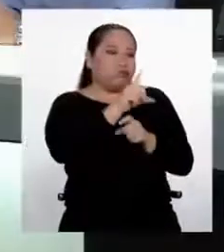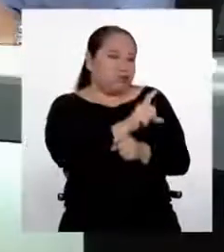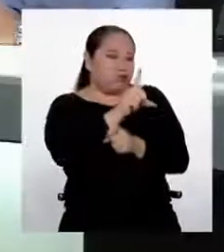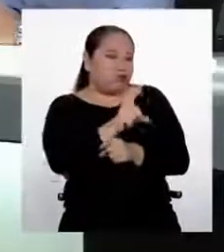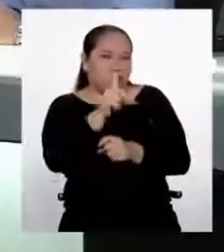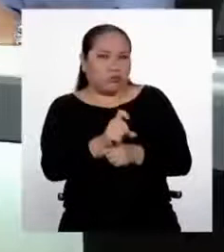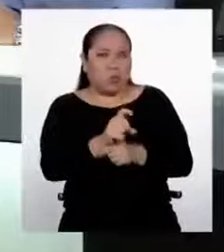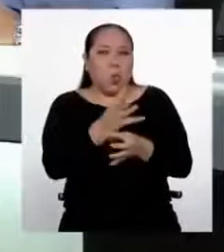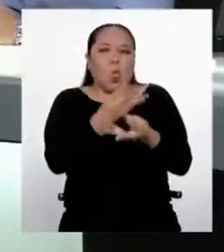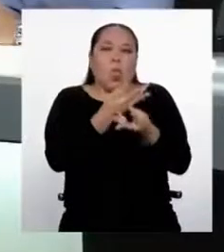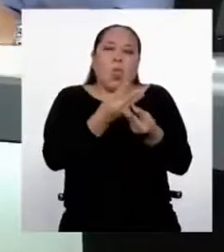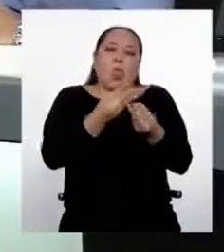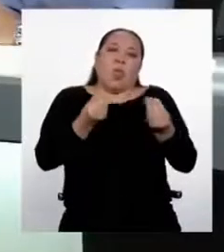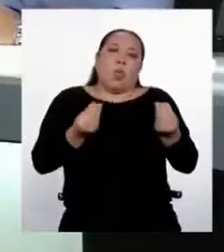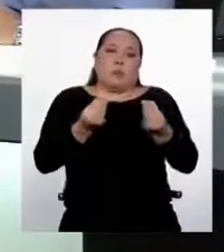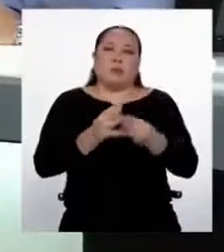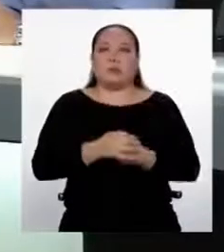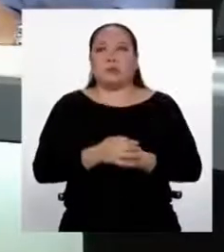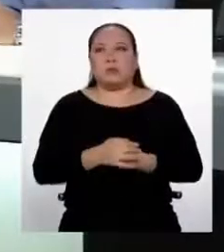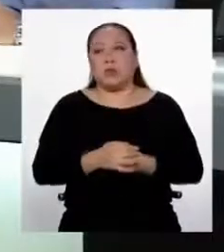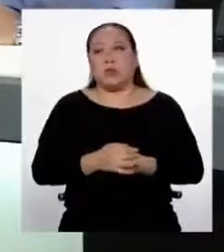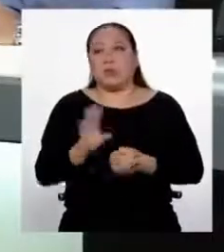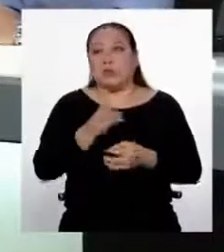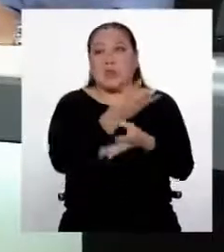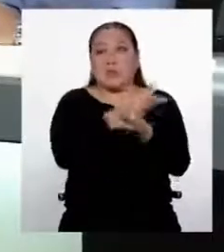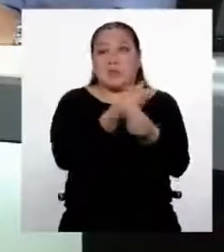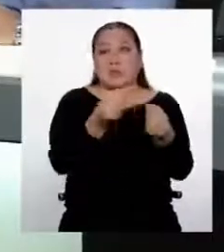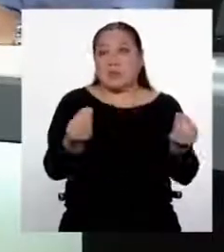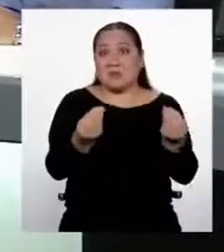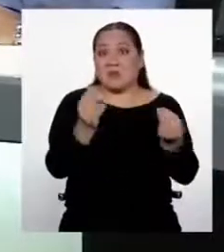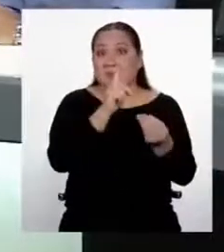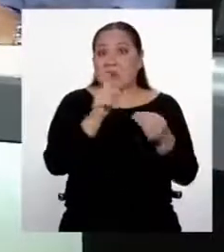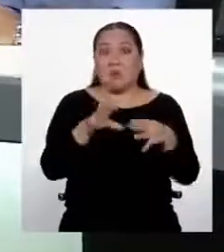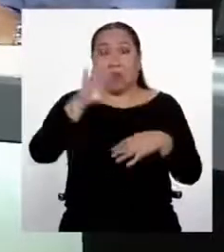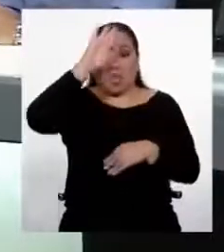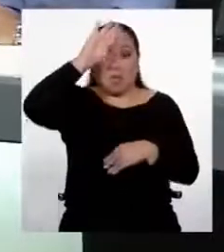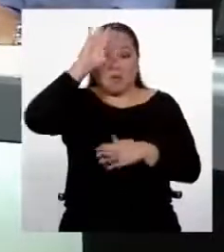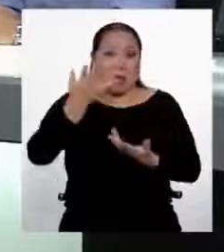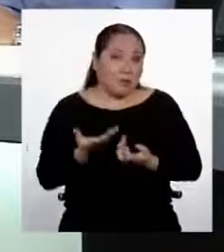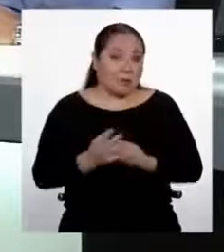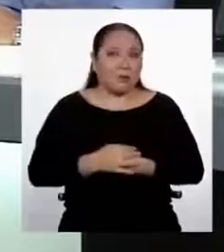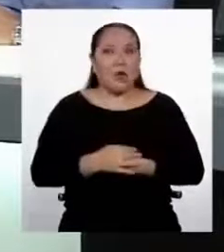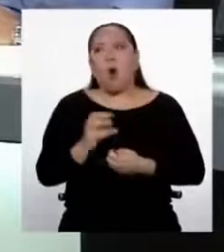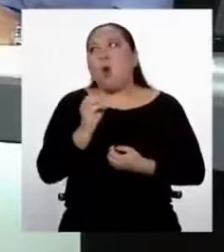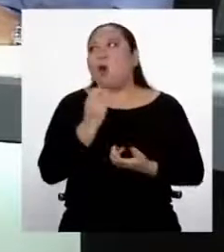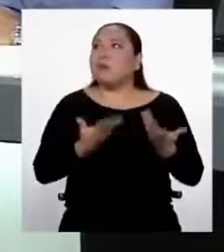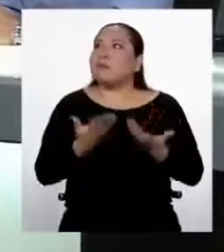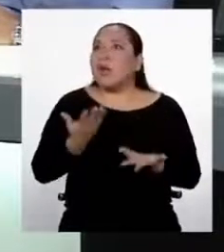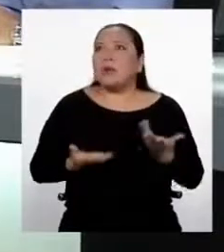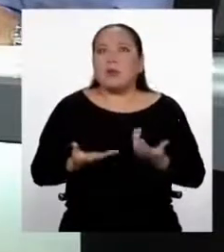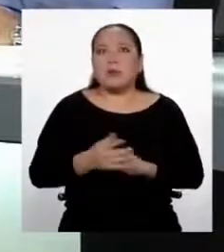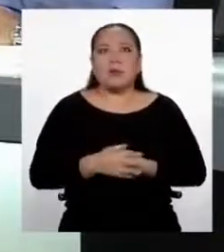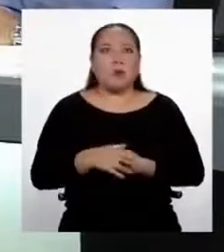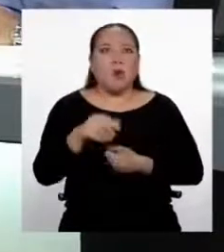desintegra y entonces estaría no muerto. Porque, en realidad, no tiene vida, ¿no? Estaría inactivo. ¿De acuerdo? O, si uno